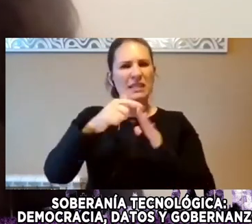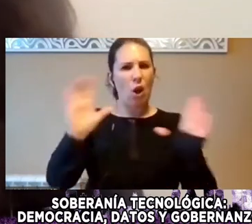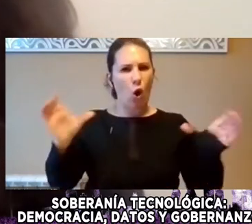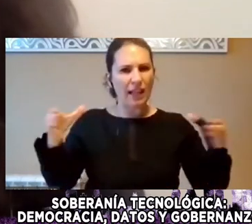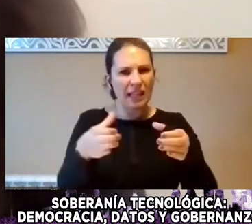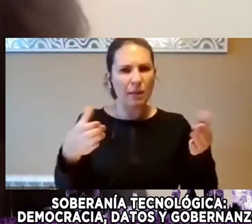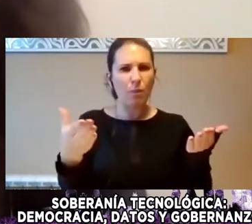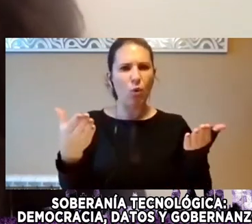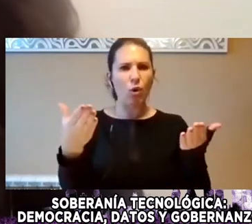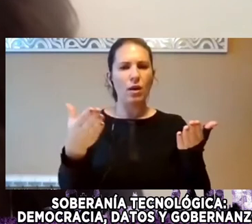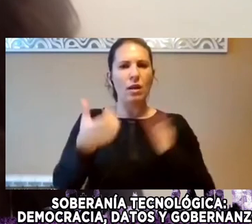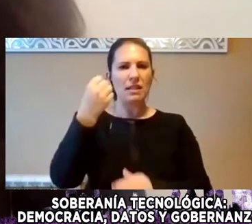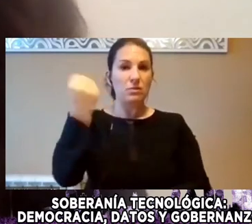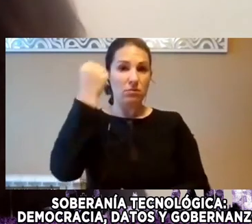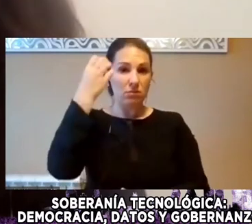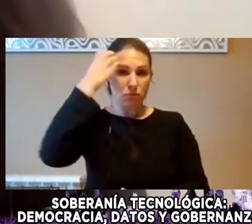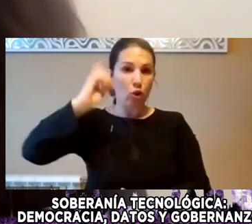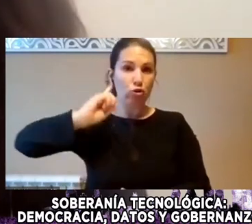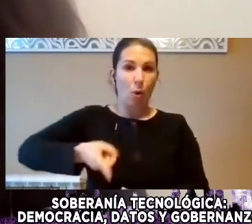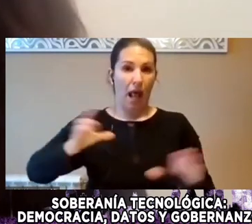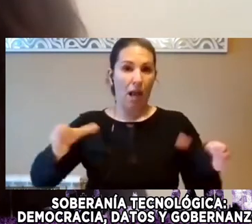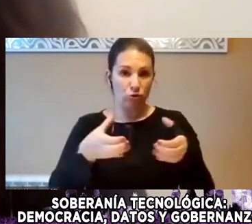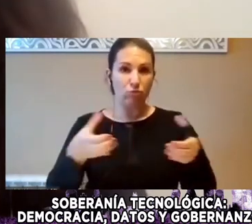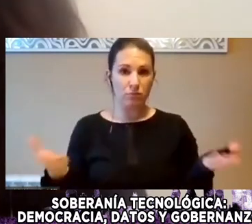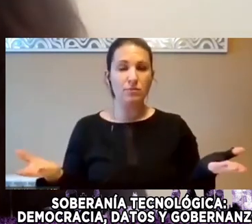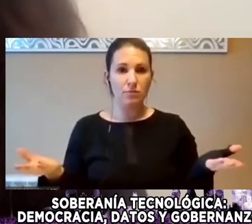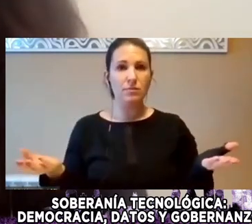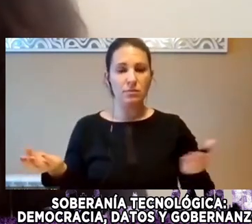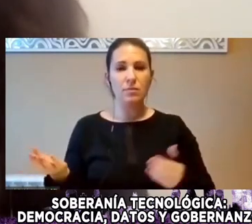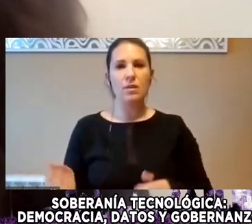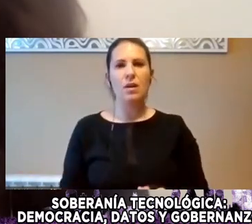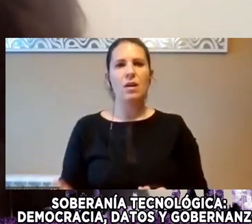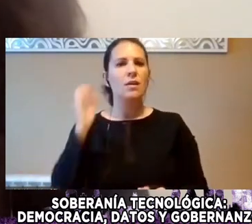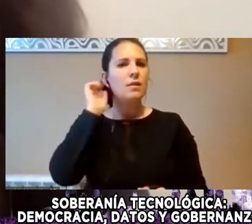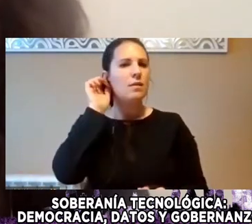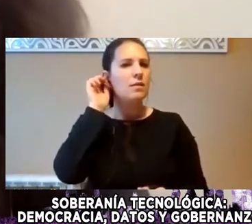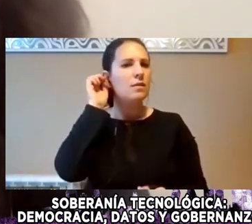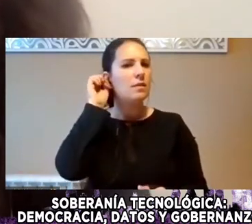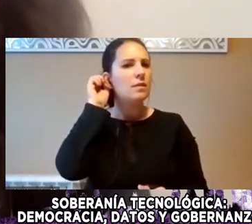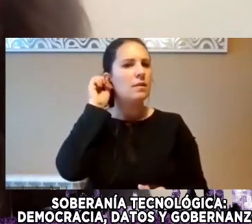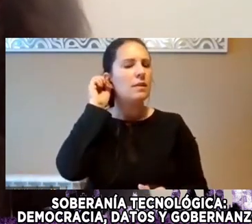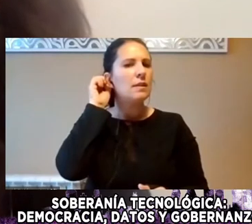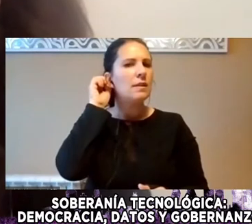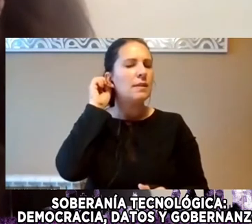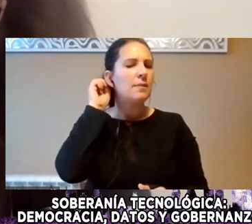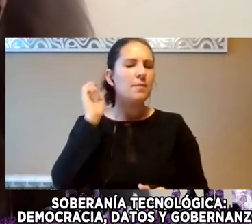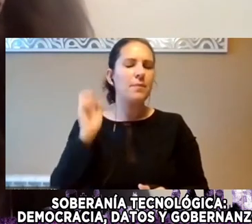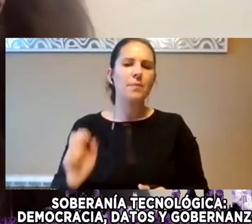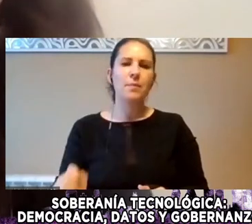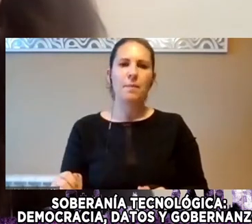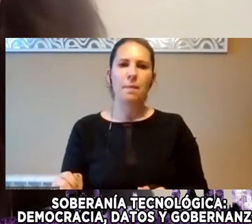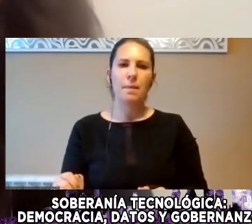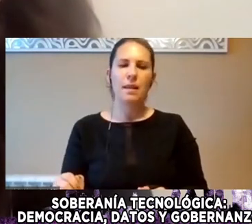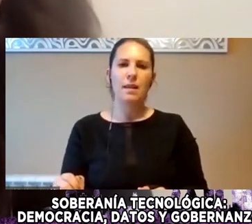Y desde lo Soberano Colectivo No No Sin sus Excepciones Creo que Una de las Excepciones Es